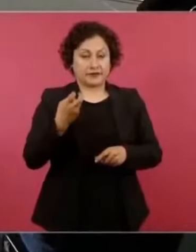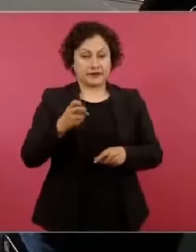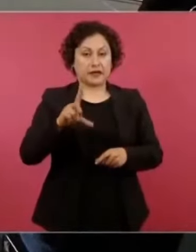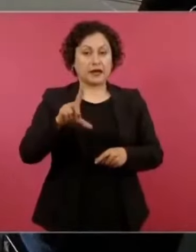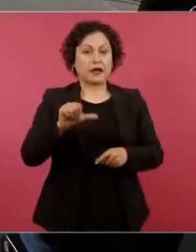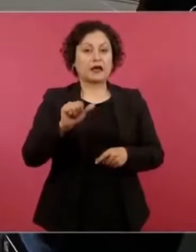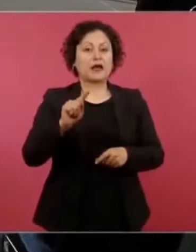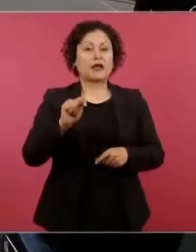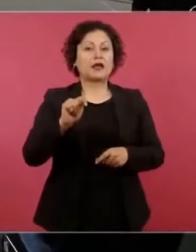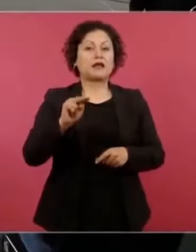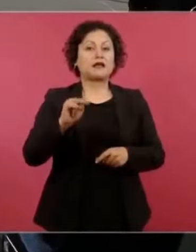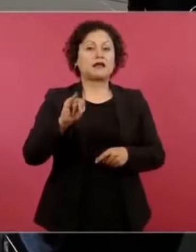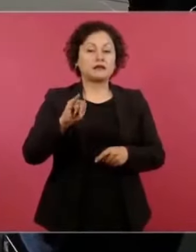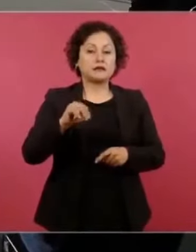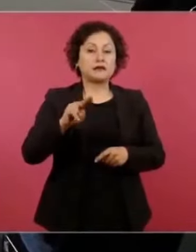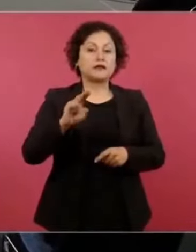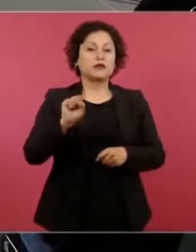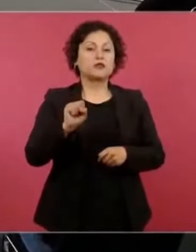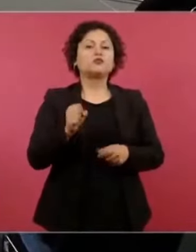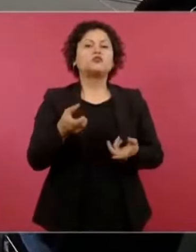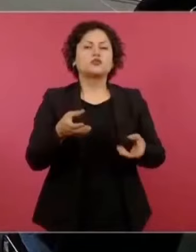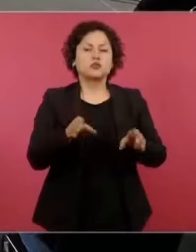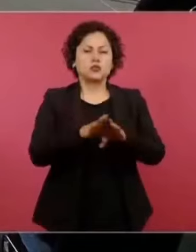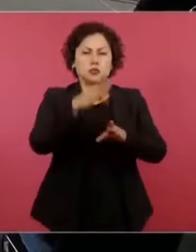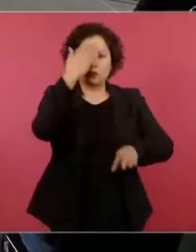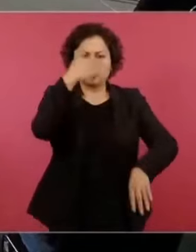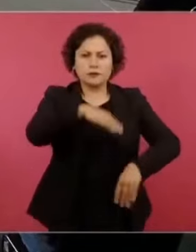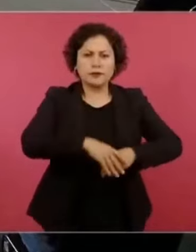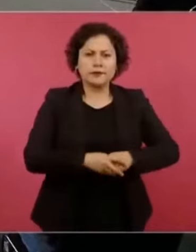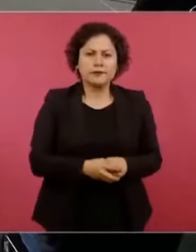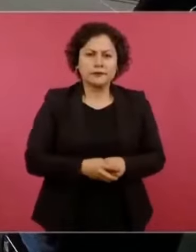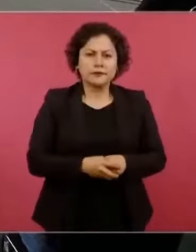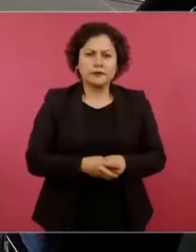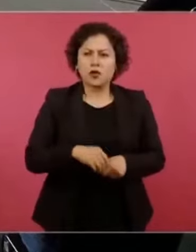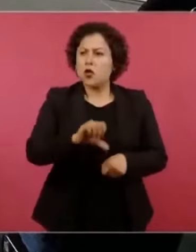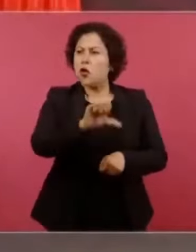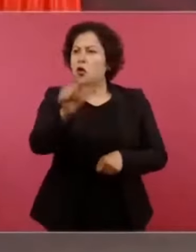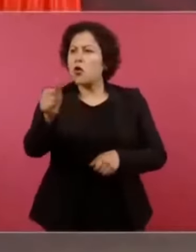¿cómo sabía? Y todos los demás periodistas, ¿dónde estaban?